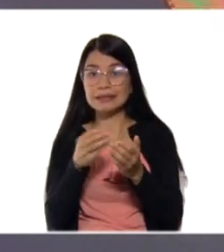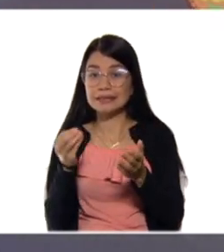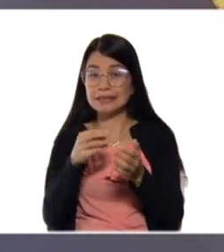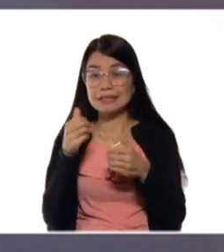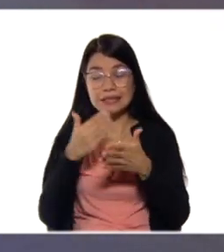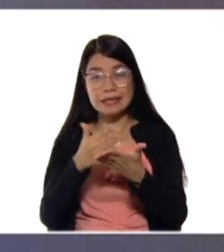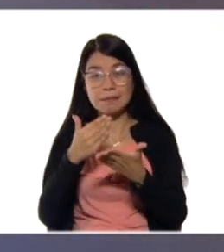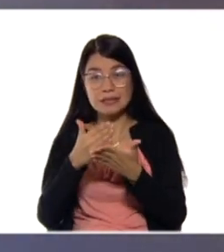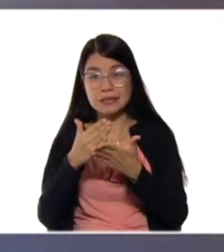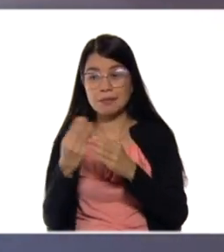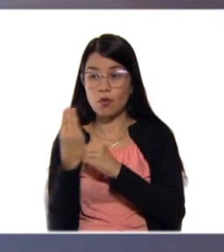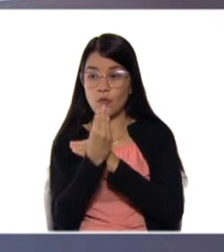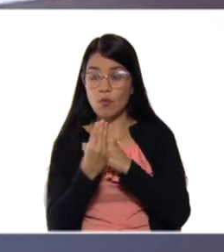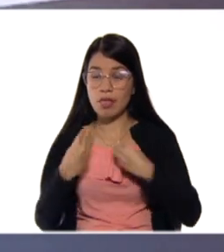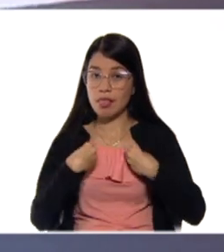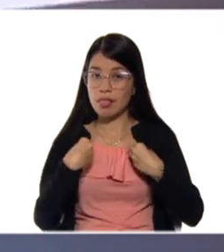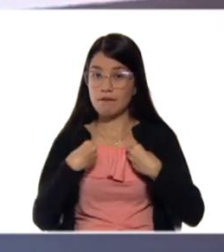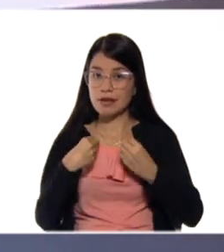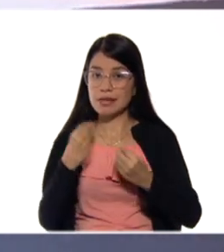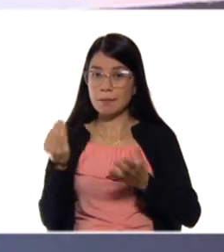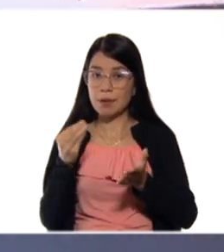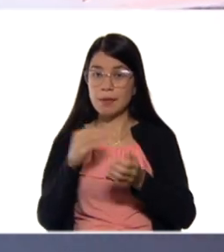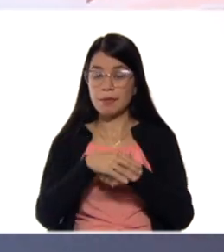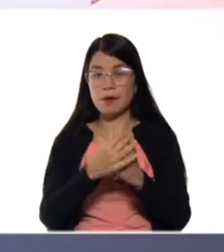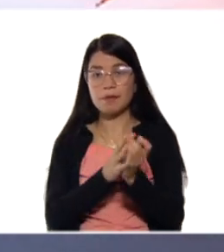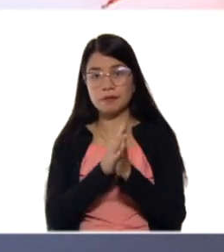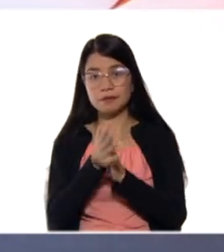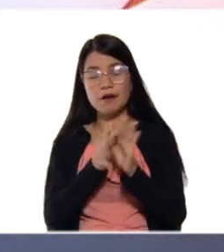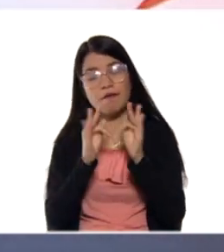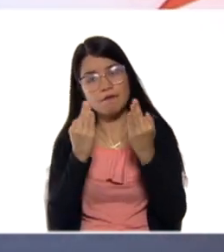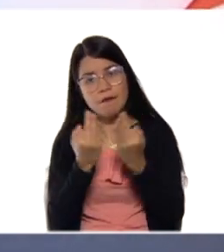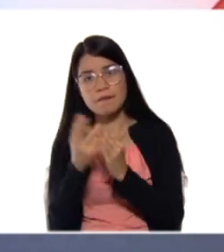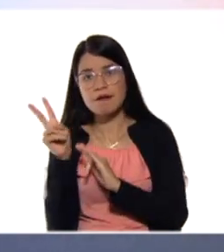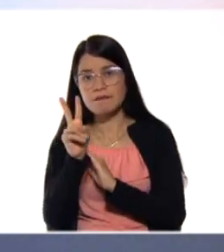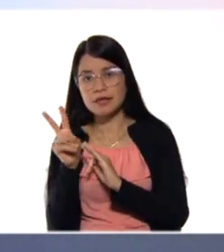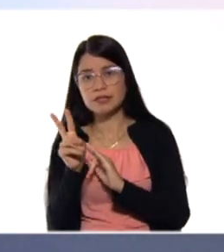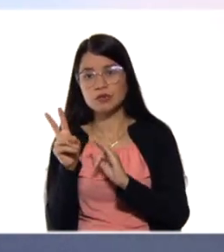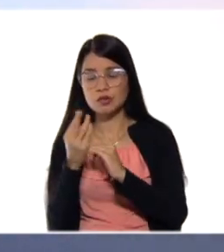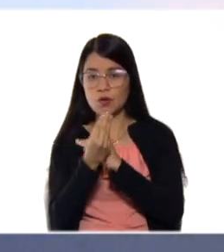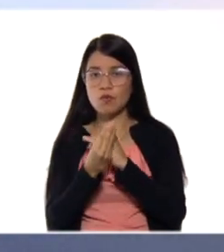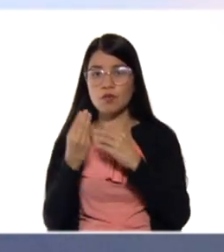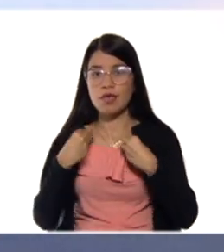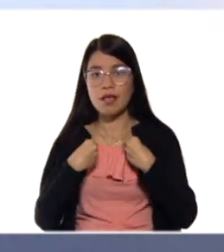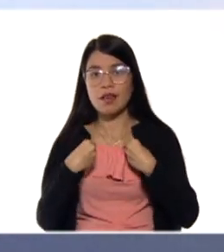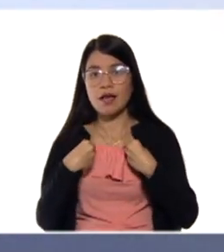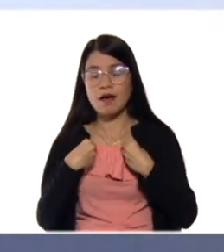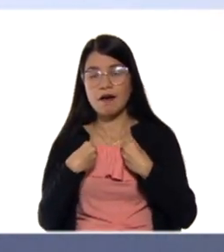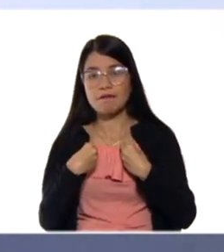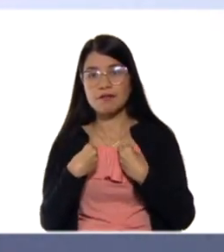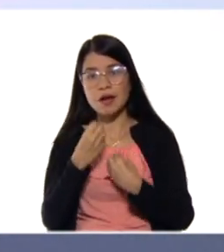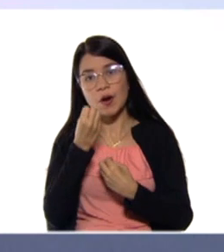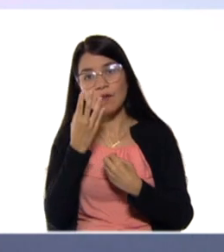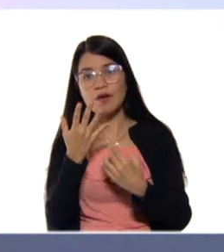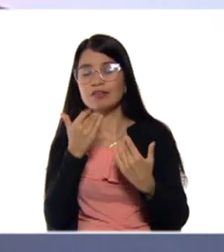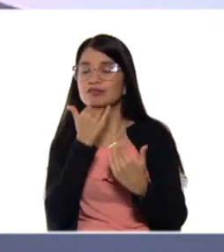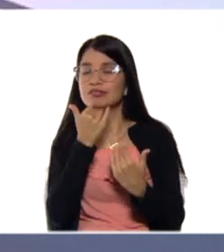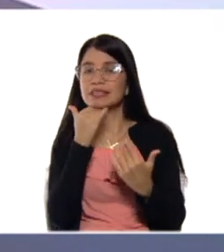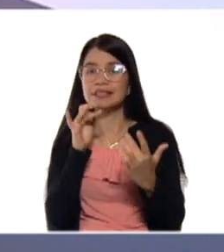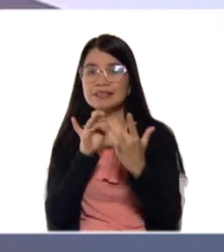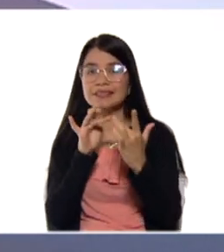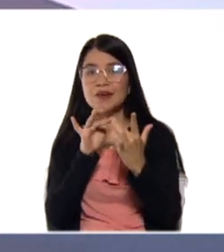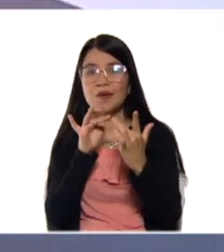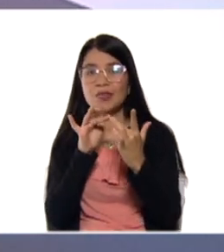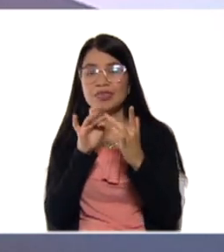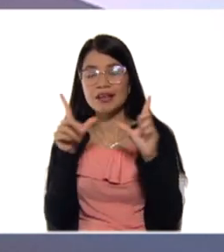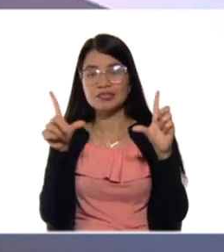cuando se trata de proteger la vida. De la familia venezolana que afortunadamente está muy cerquita de nosotros. Gracias